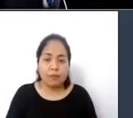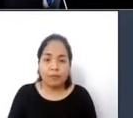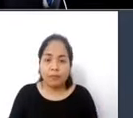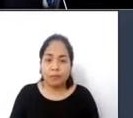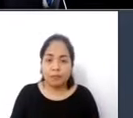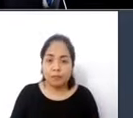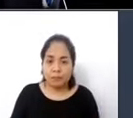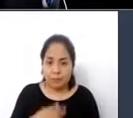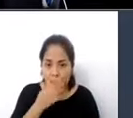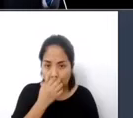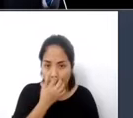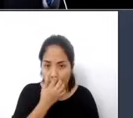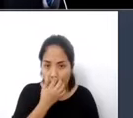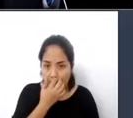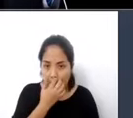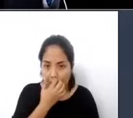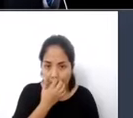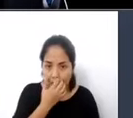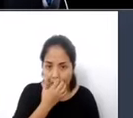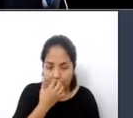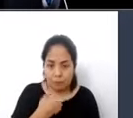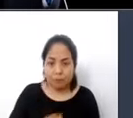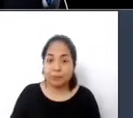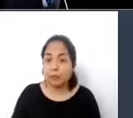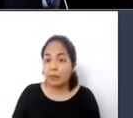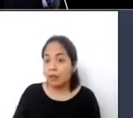con los compromisos de pagos que tienen,